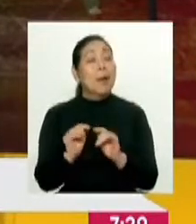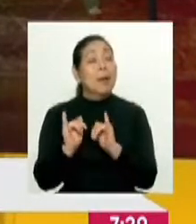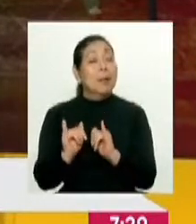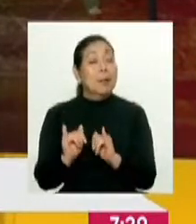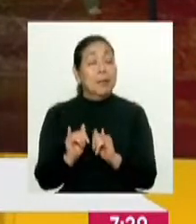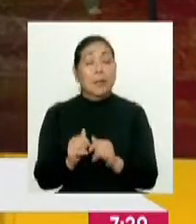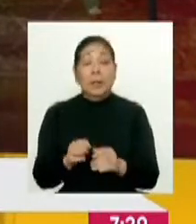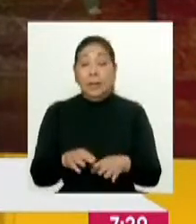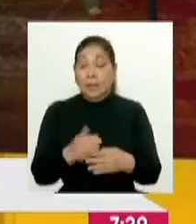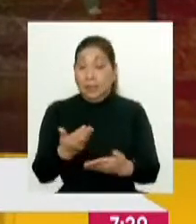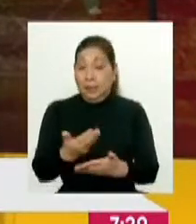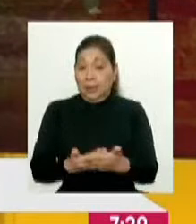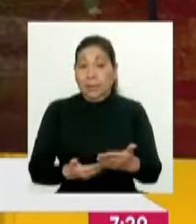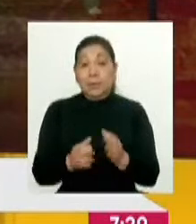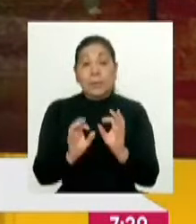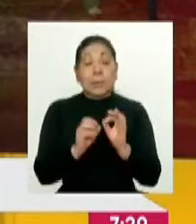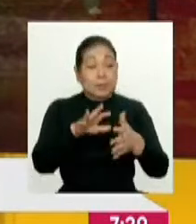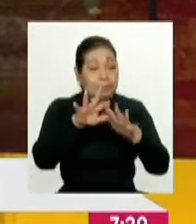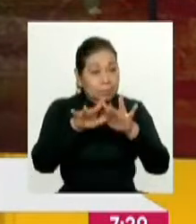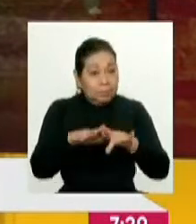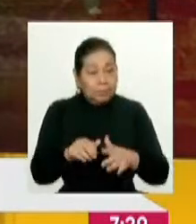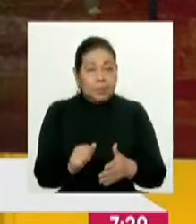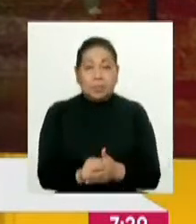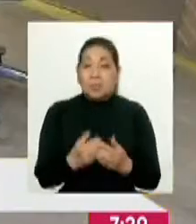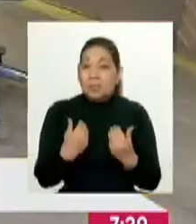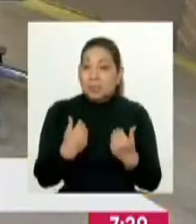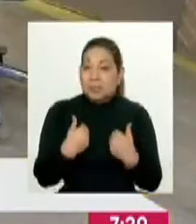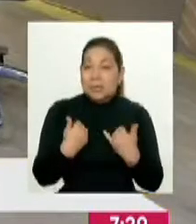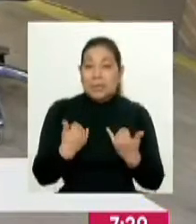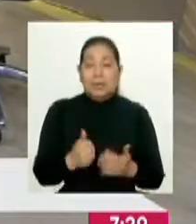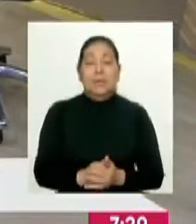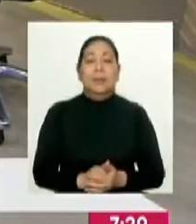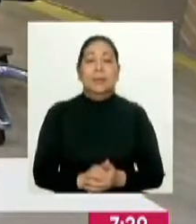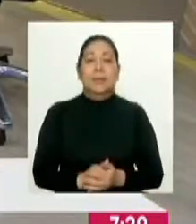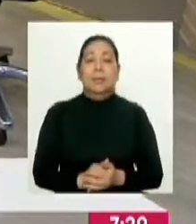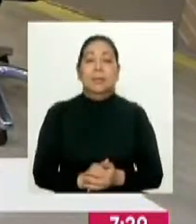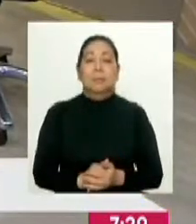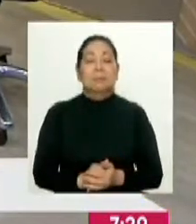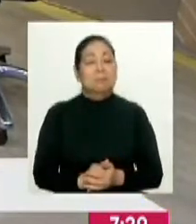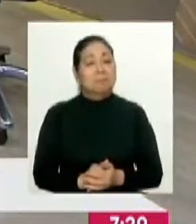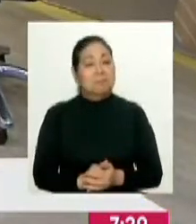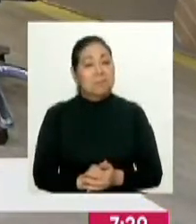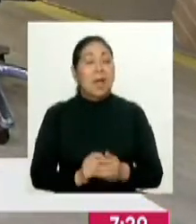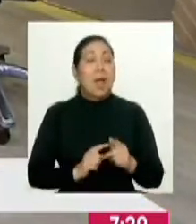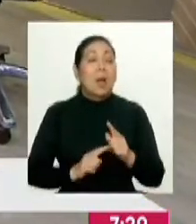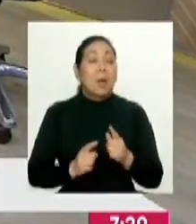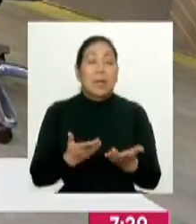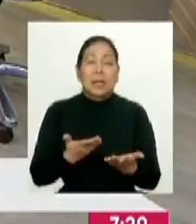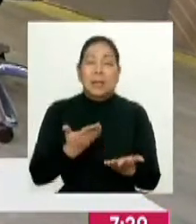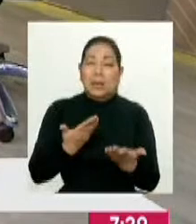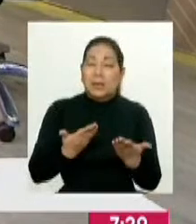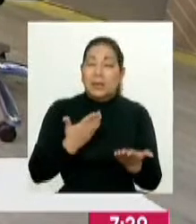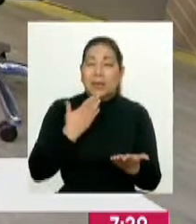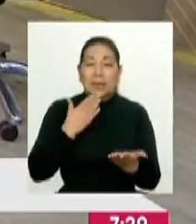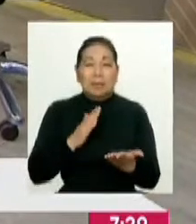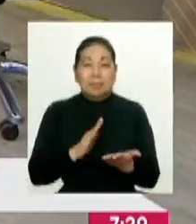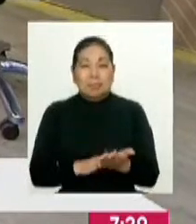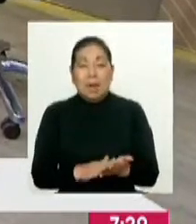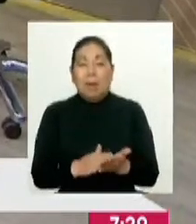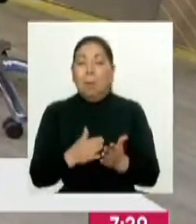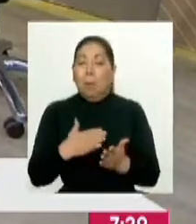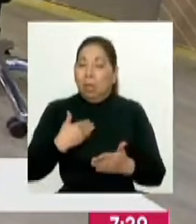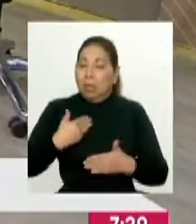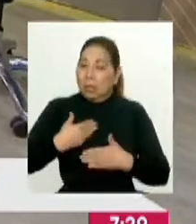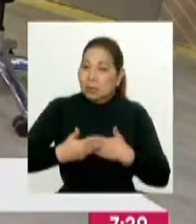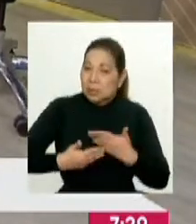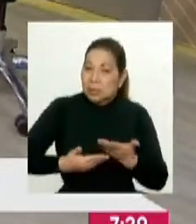en mesa de partes los formatos bien llenados, ¿no? Porque entiendo que algunas incorrecciones generan también, podrían